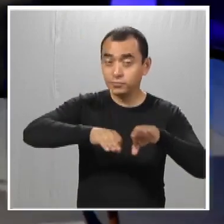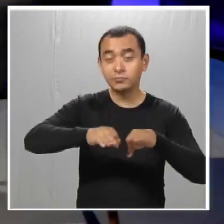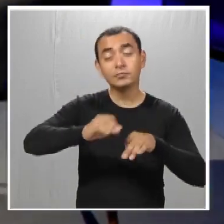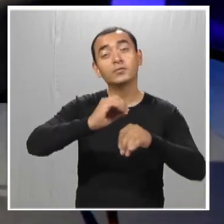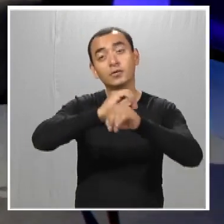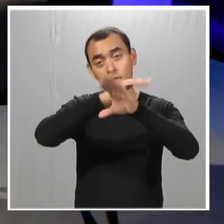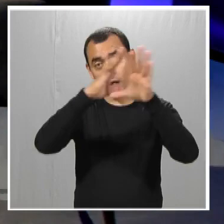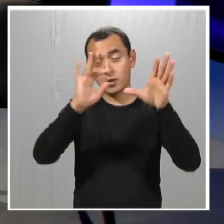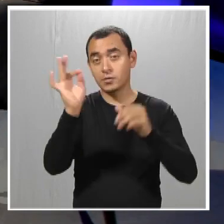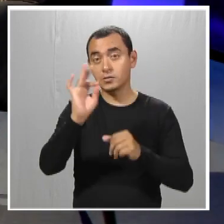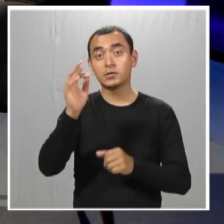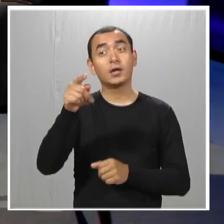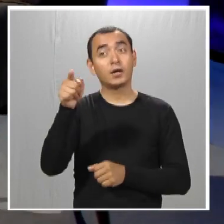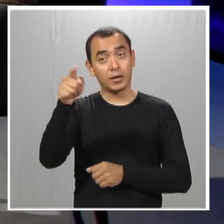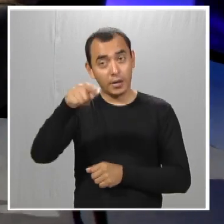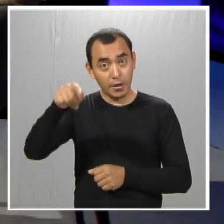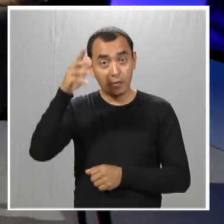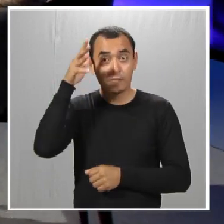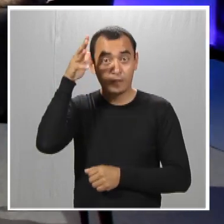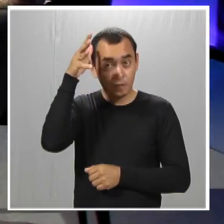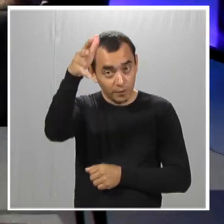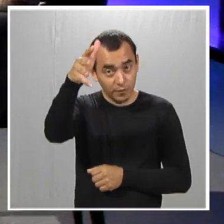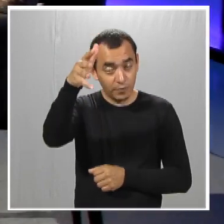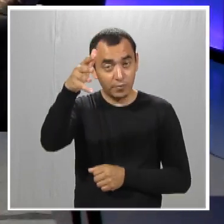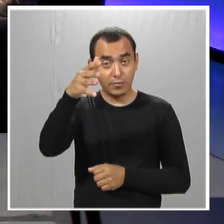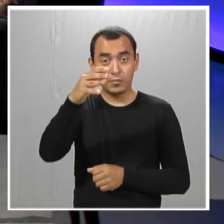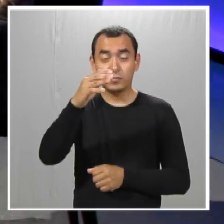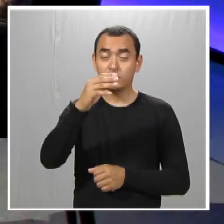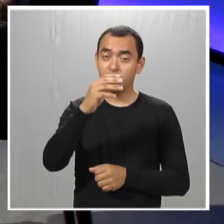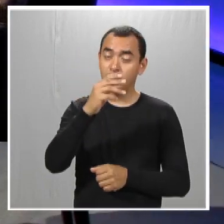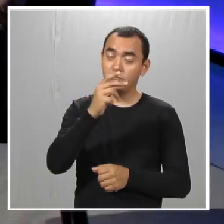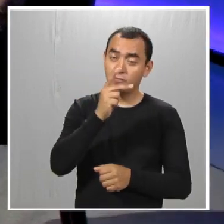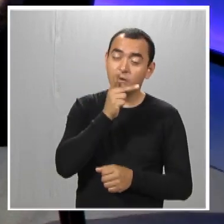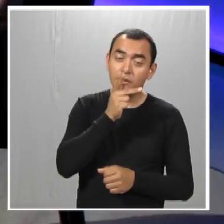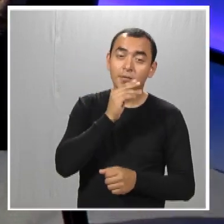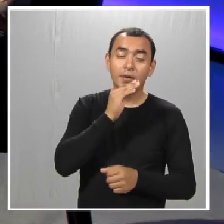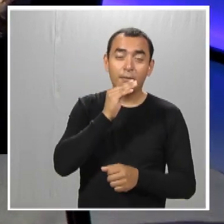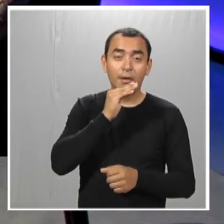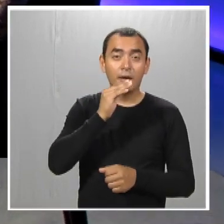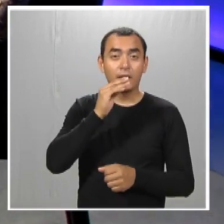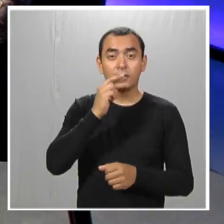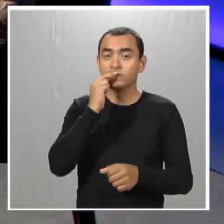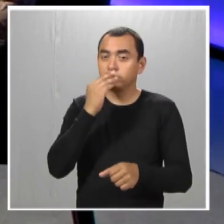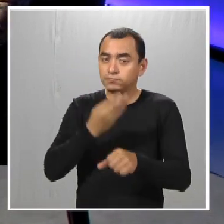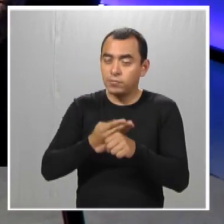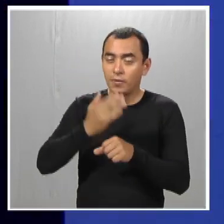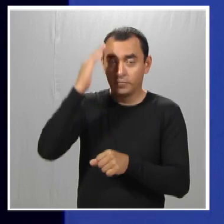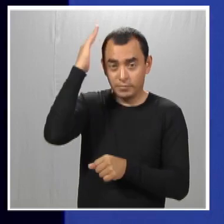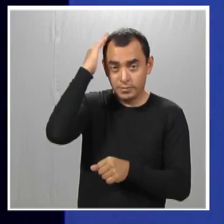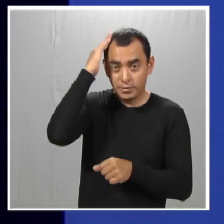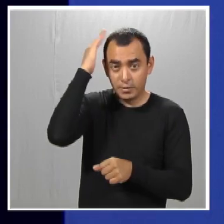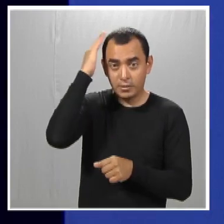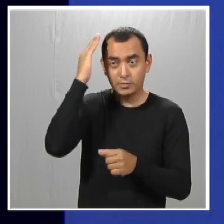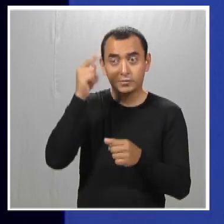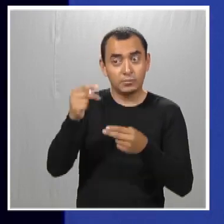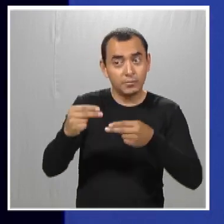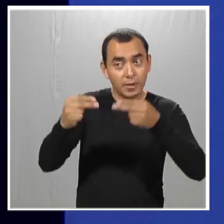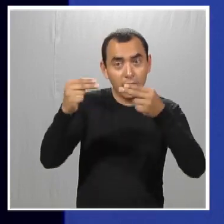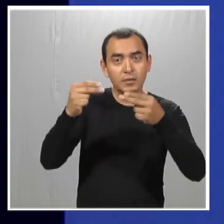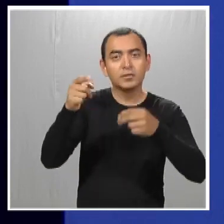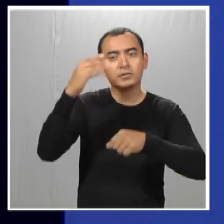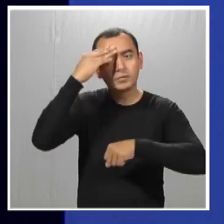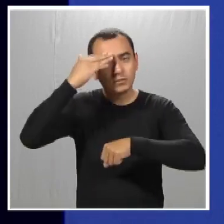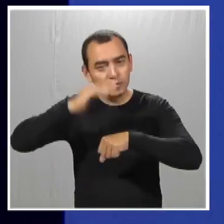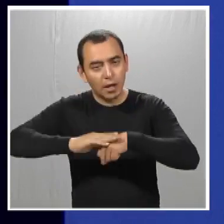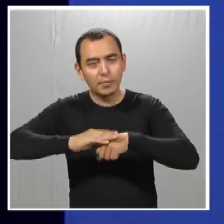para cuando ellos sean adultos, sean jefes de familia, tengan su empresa, etc. Van a contemplar a las personas